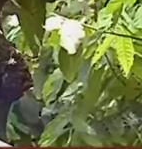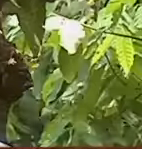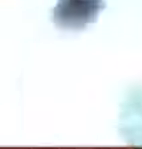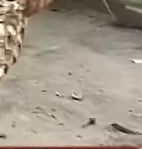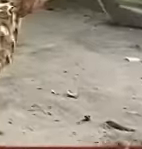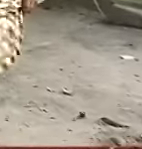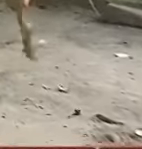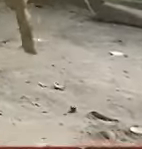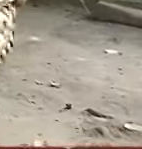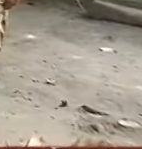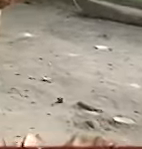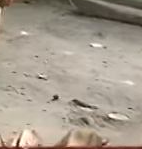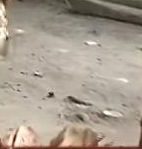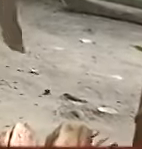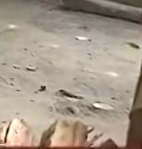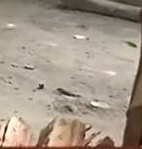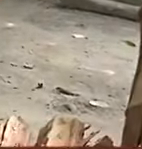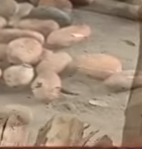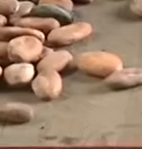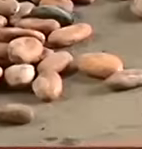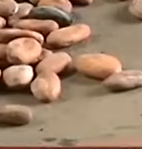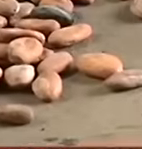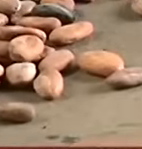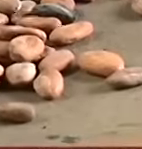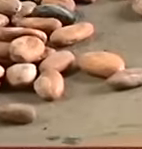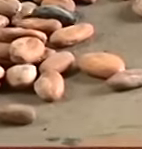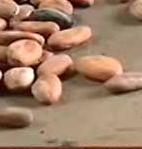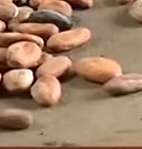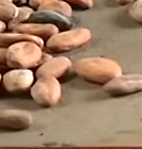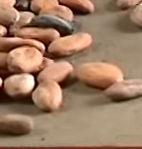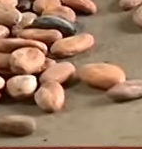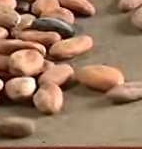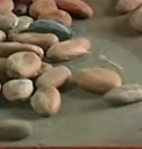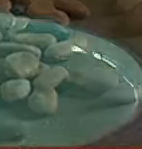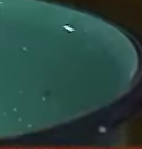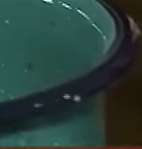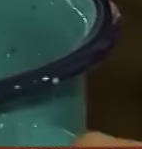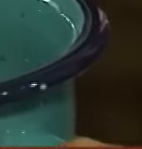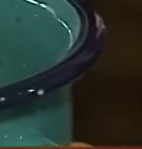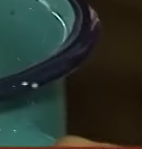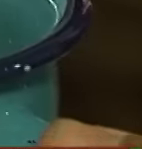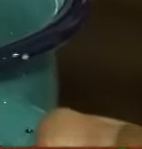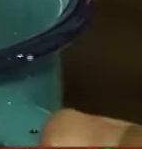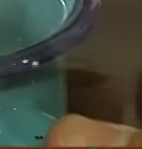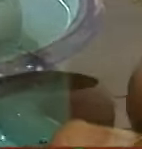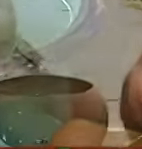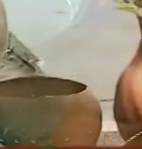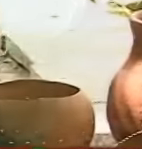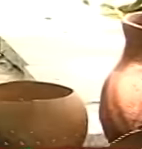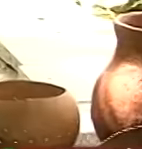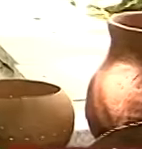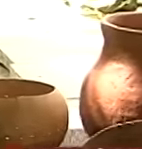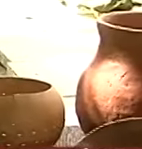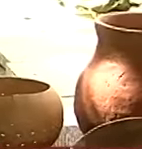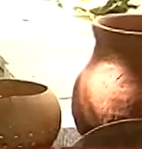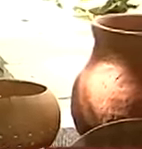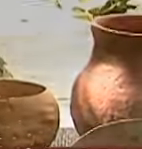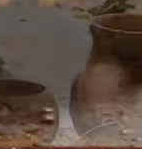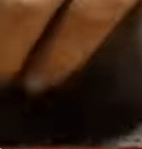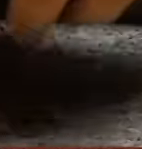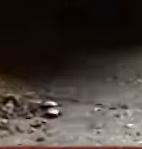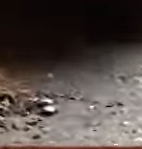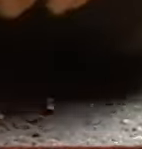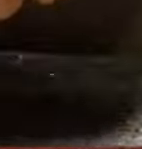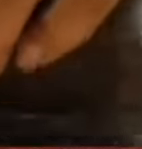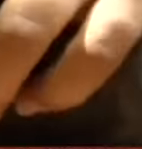chichigua Dentro de las culturas Prehispánicas La transformación De esta semilla en pasta Dio origen A muchas bebidas Y con el paso del tiempo